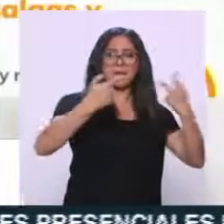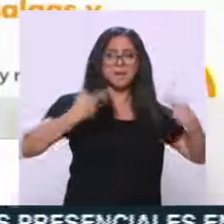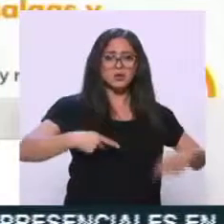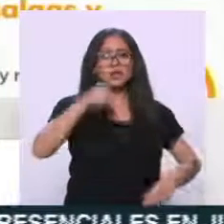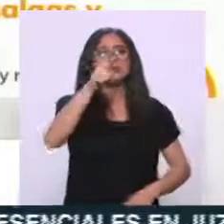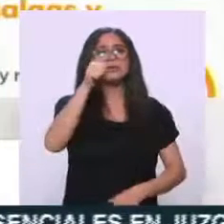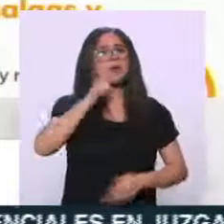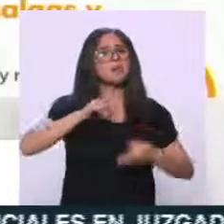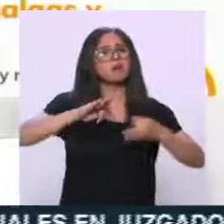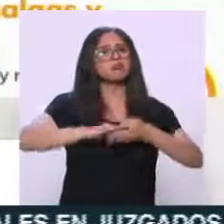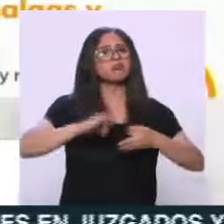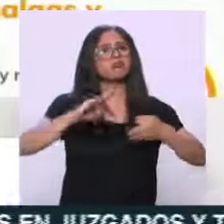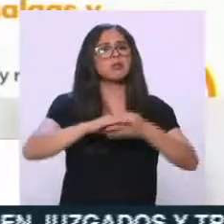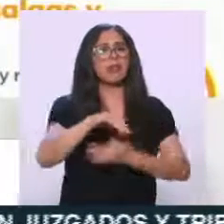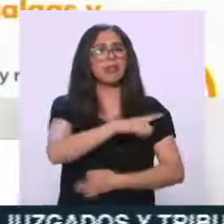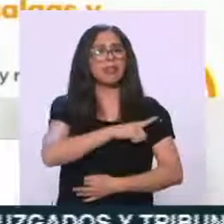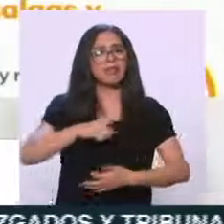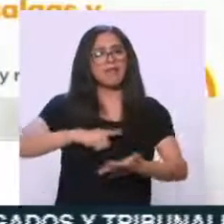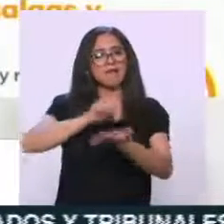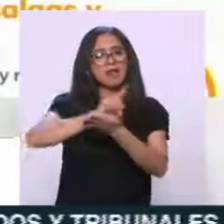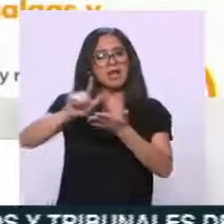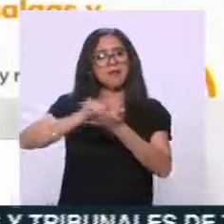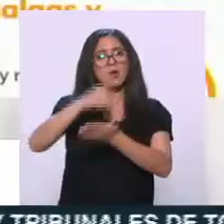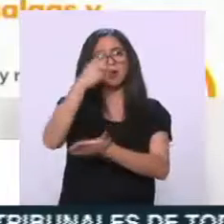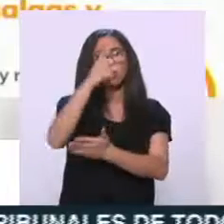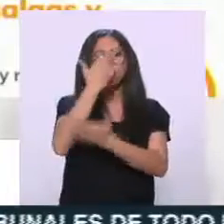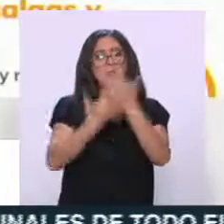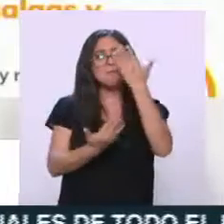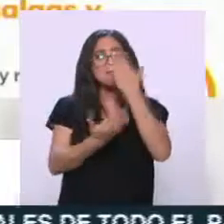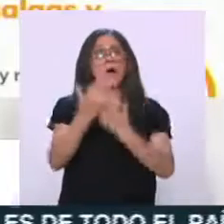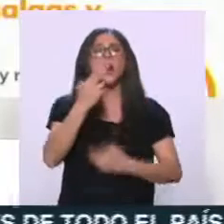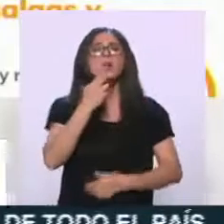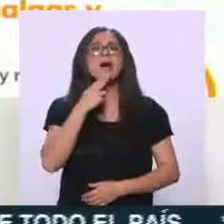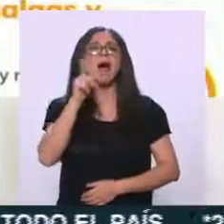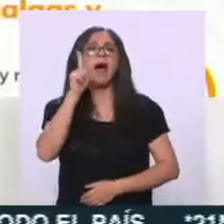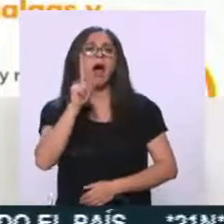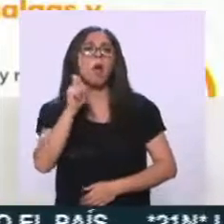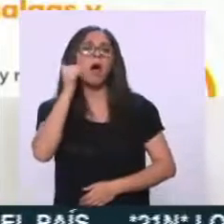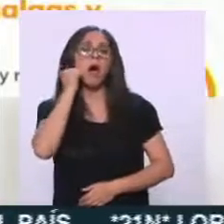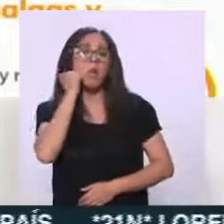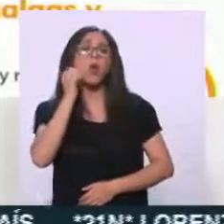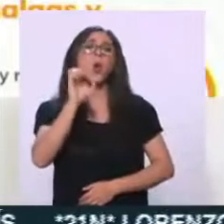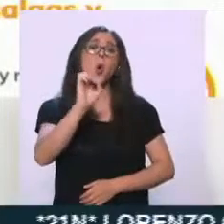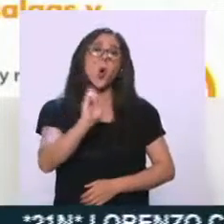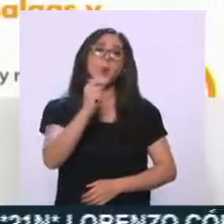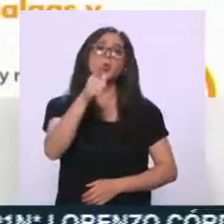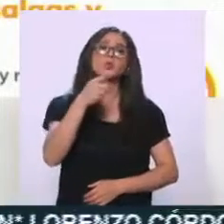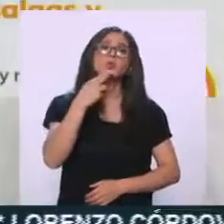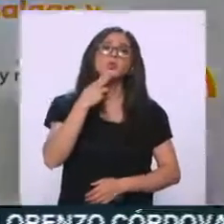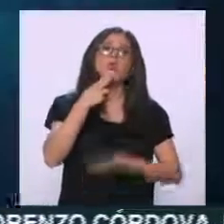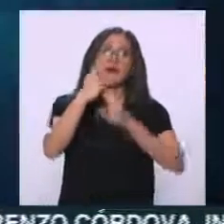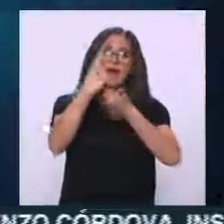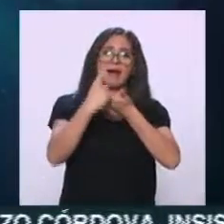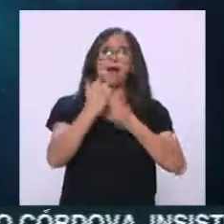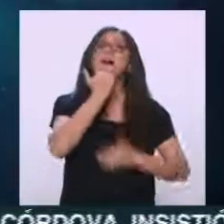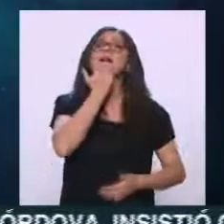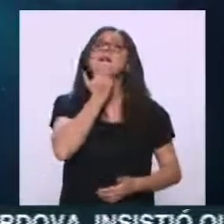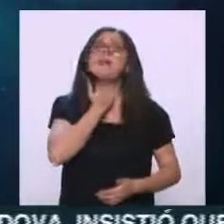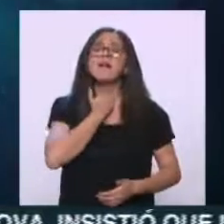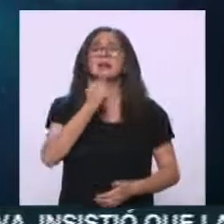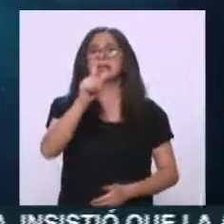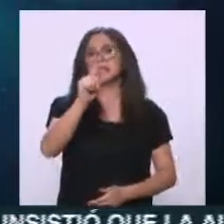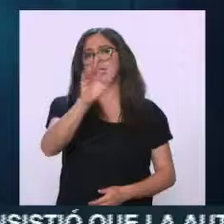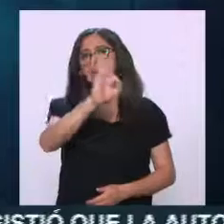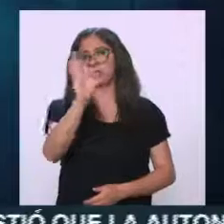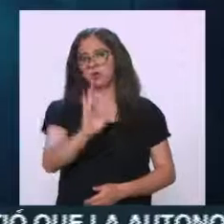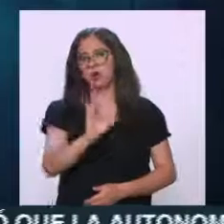limpias. Lávate frecuentemente las manos con agua y jabón o usa gel antibacterial al 70%. Seguirán